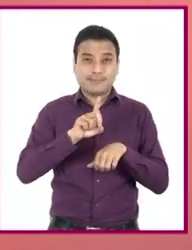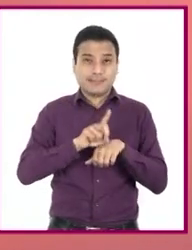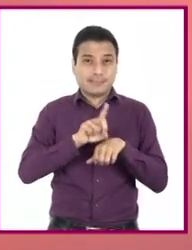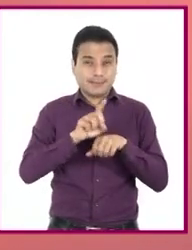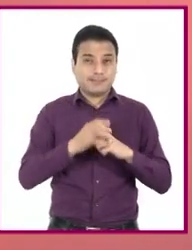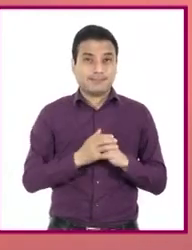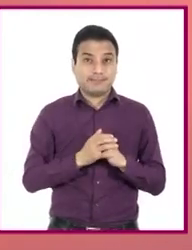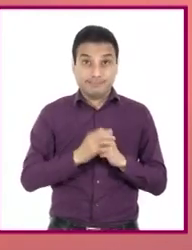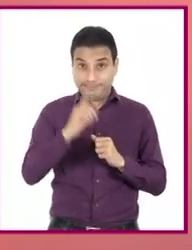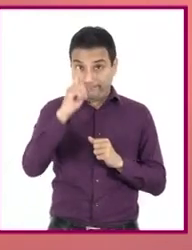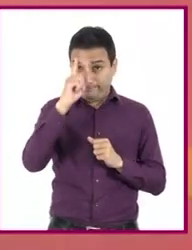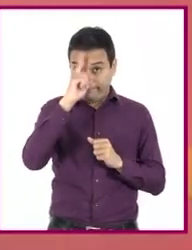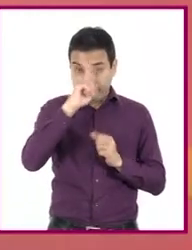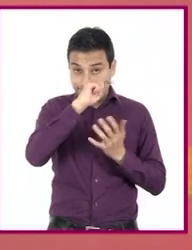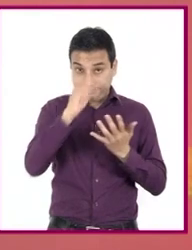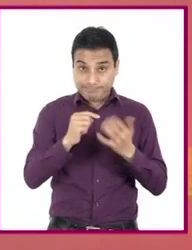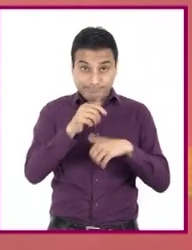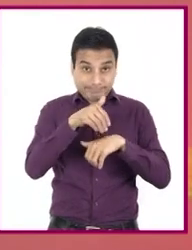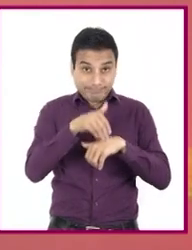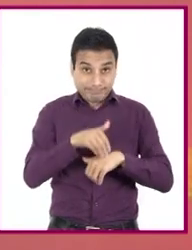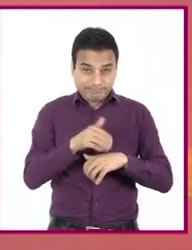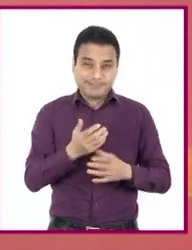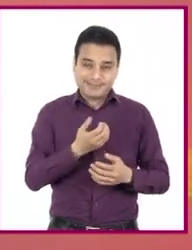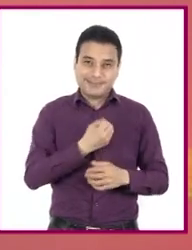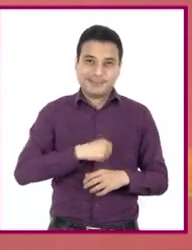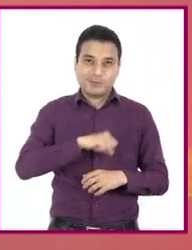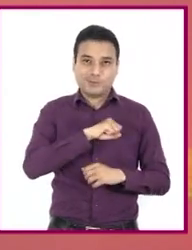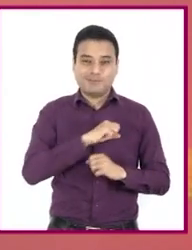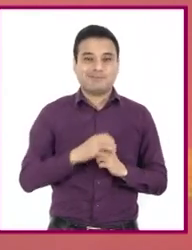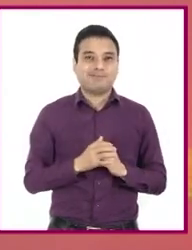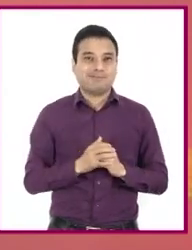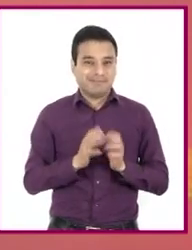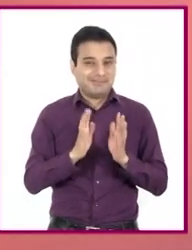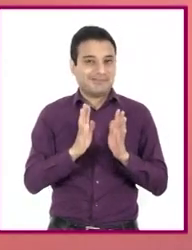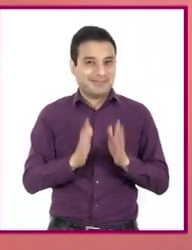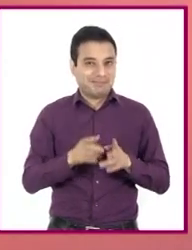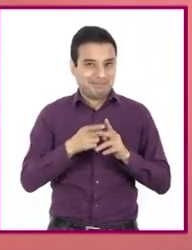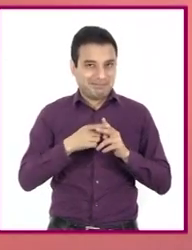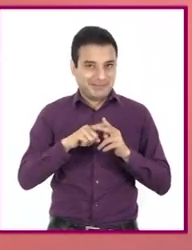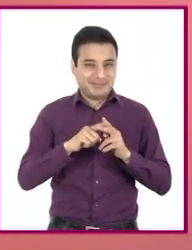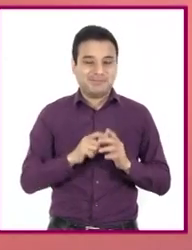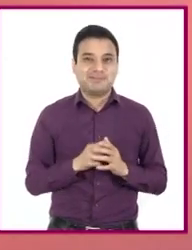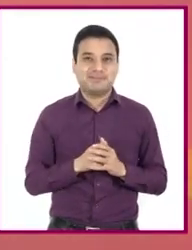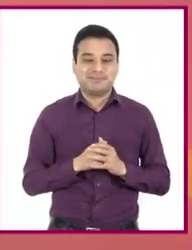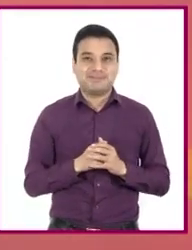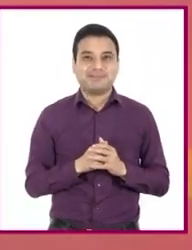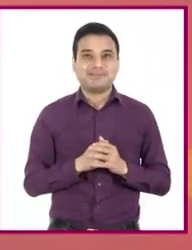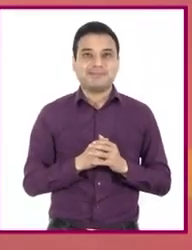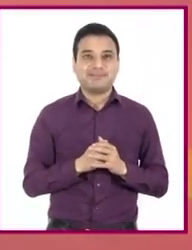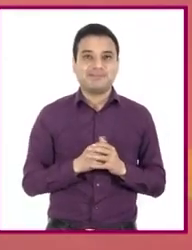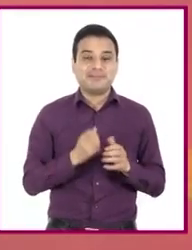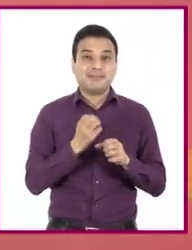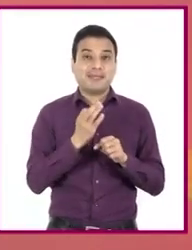hábitos podremos evitar problemas de salud. Ahora sí, pongamos manos a la obra. En este y otros ciclos escolares